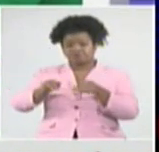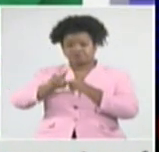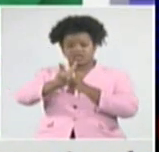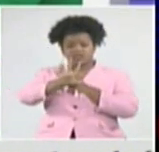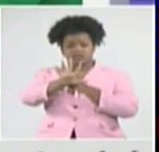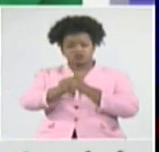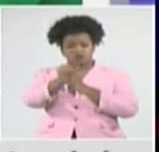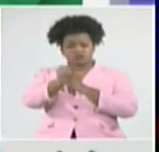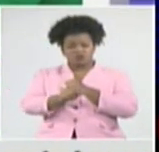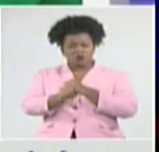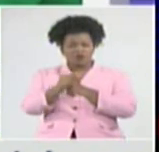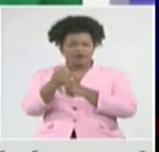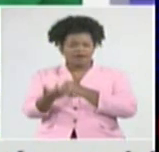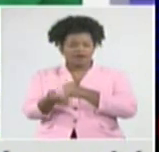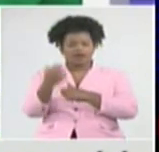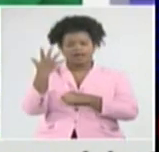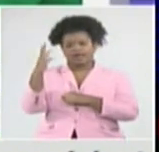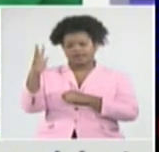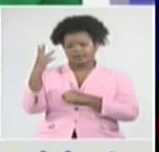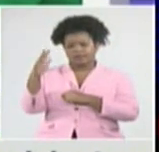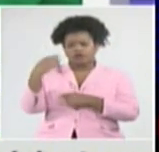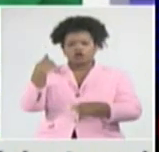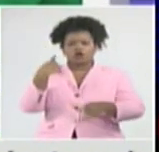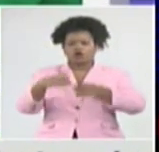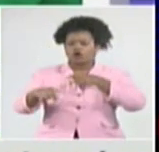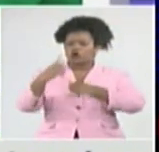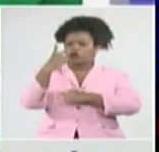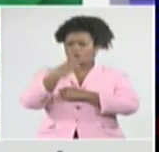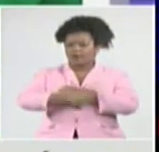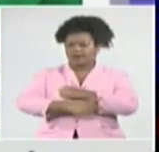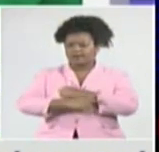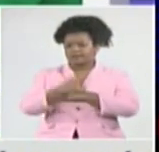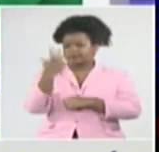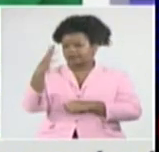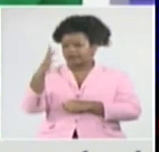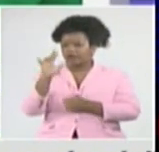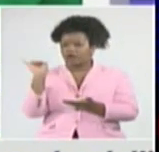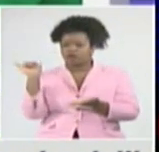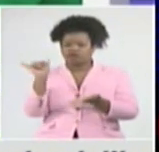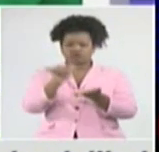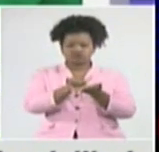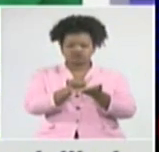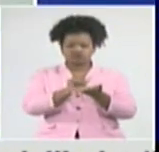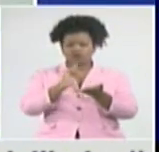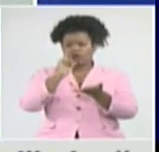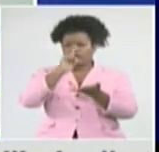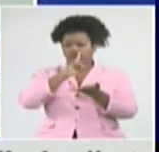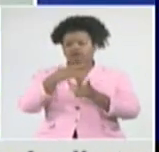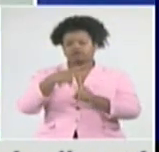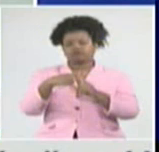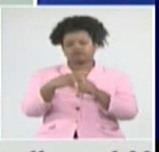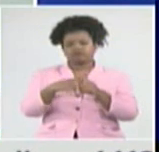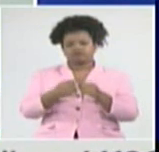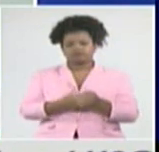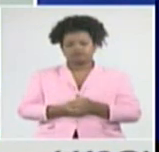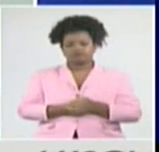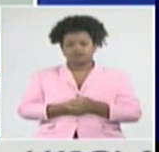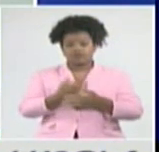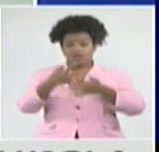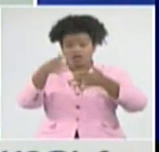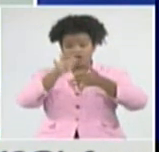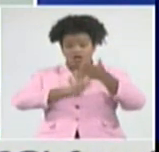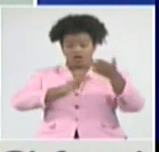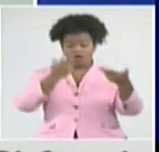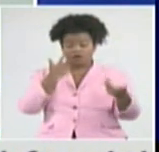son casos importados que arribaron recientemente a nuestro país. El gráfico nos lo muestra, los últimos